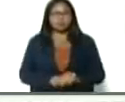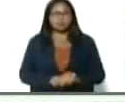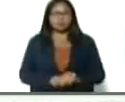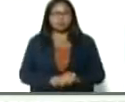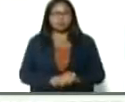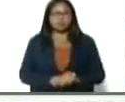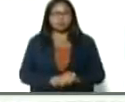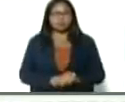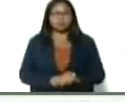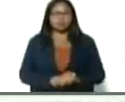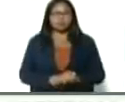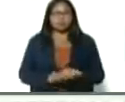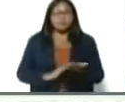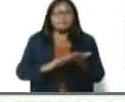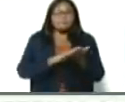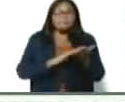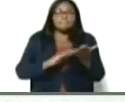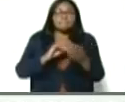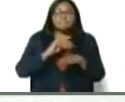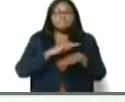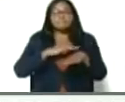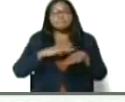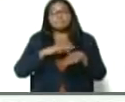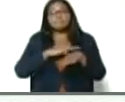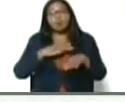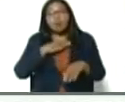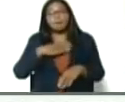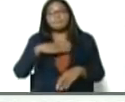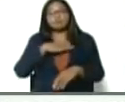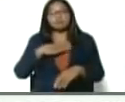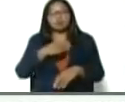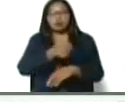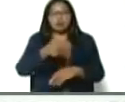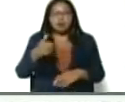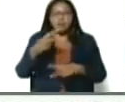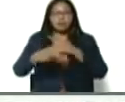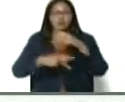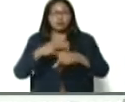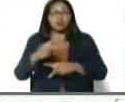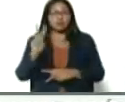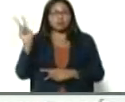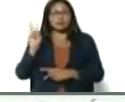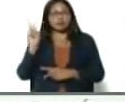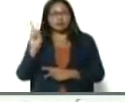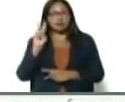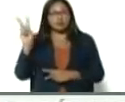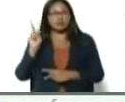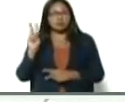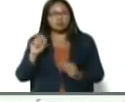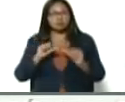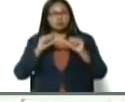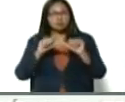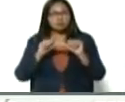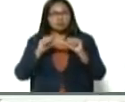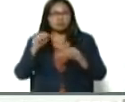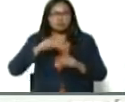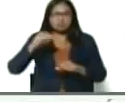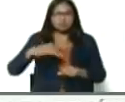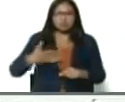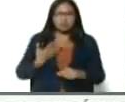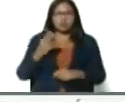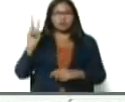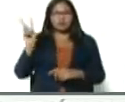grandes misiones, los grandes motores productivos, Venezuela, Venezuela, Venezuela, si se puede,